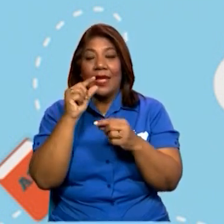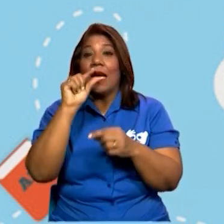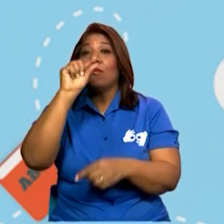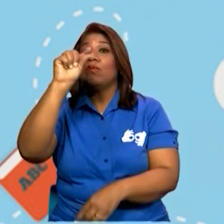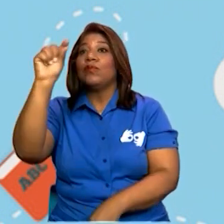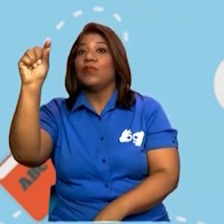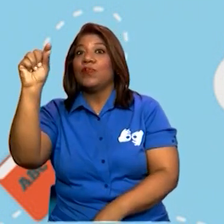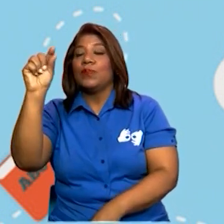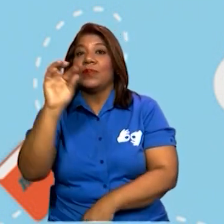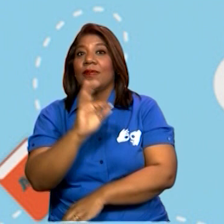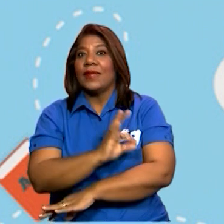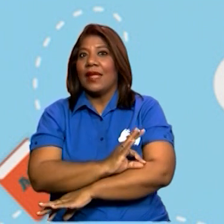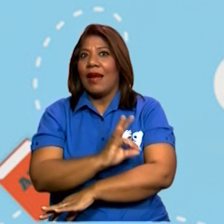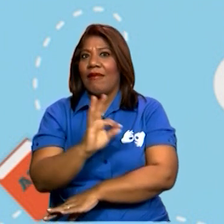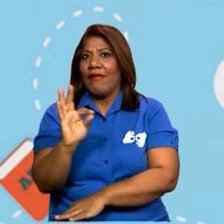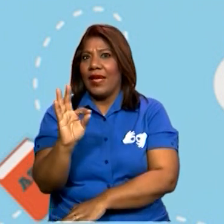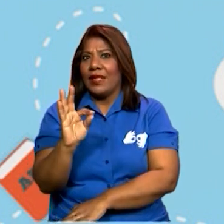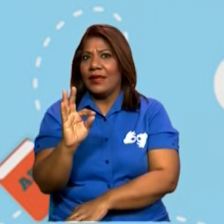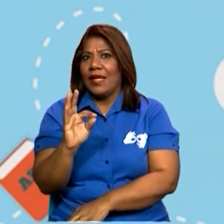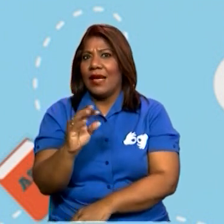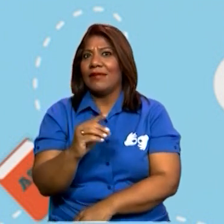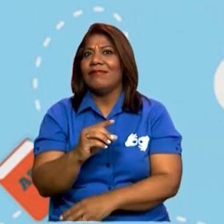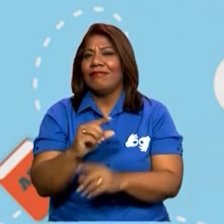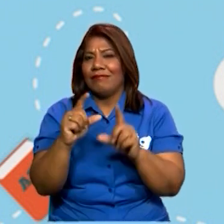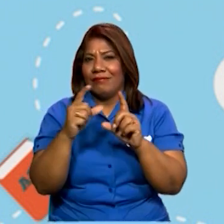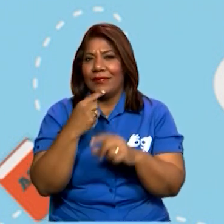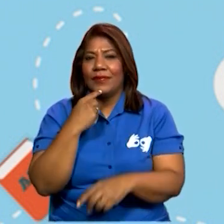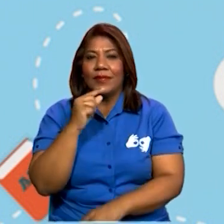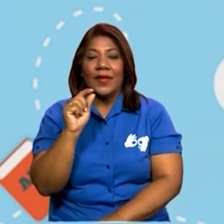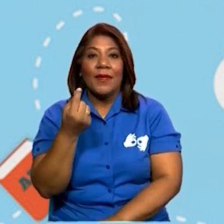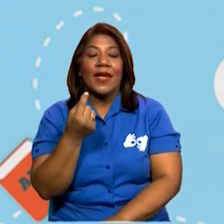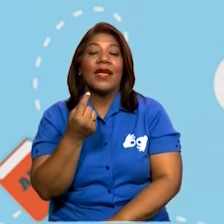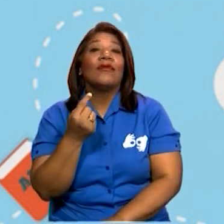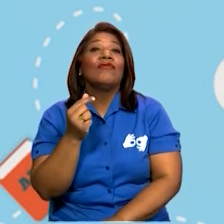colocarlo en el lugar que indica. En el primero, ¿qué iría?